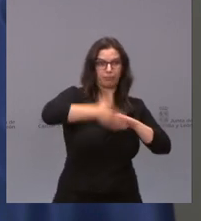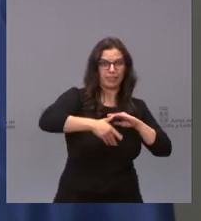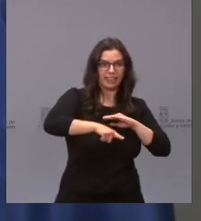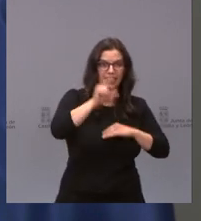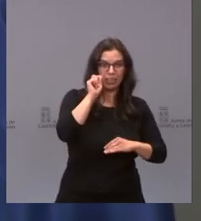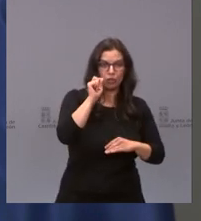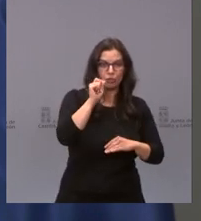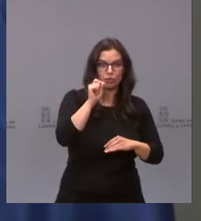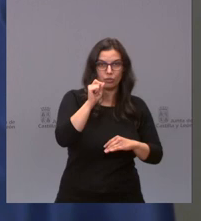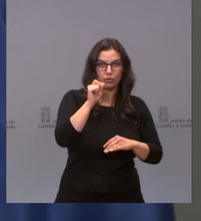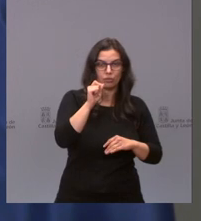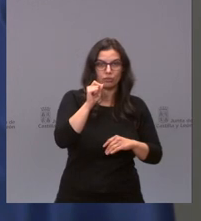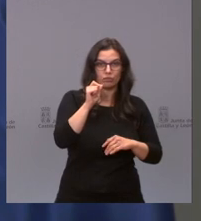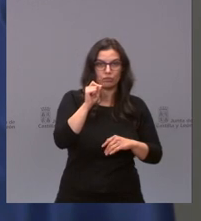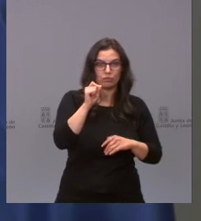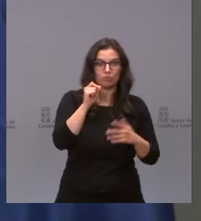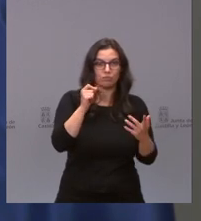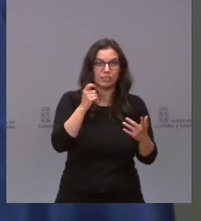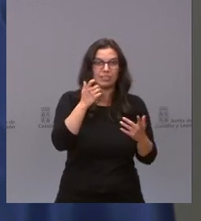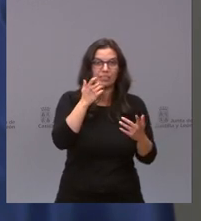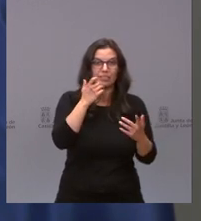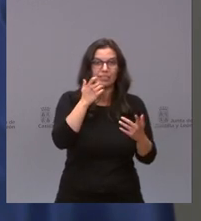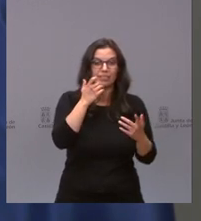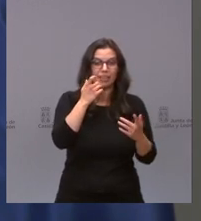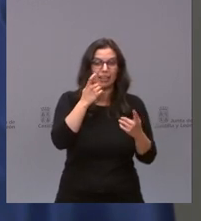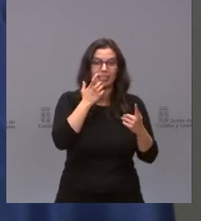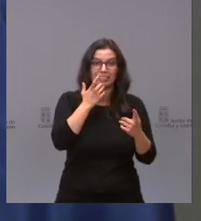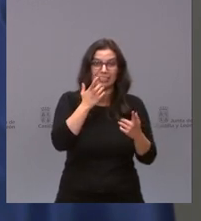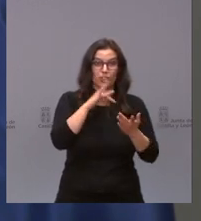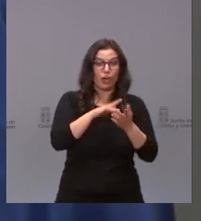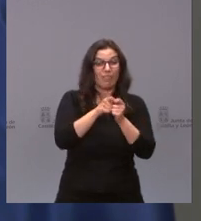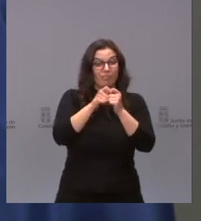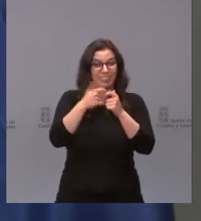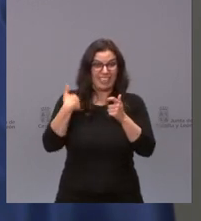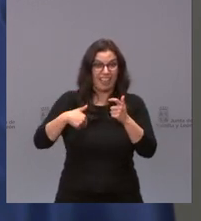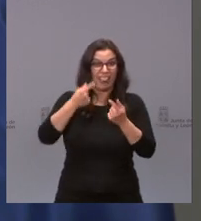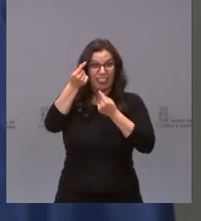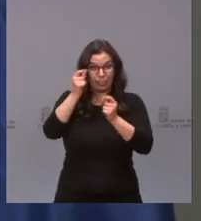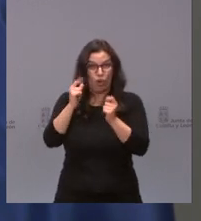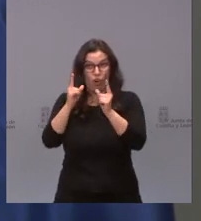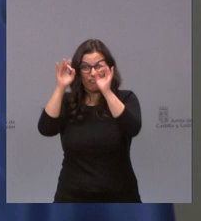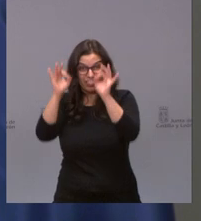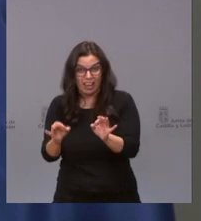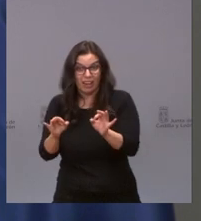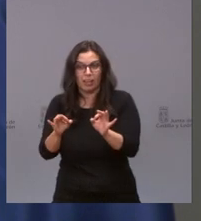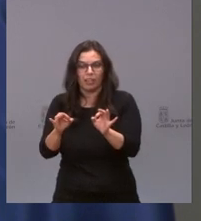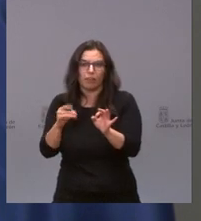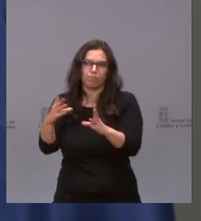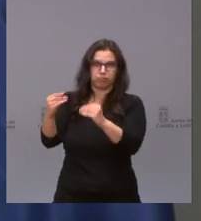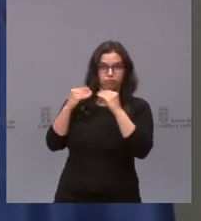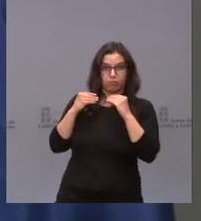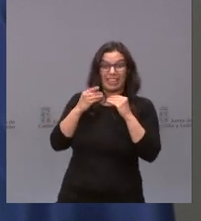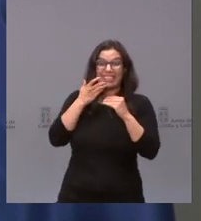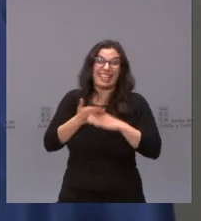cuando ya ha subido la incidencia cuando está subiendo la incidencia no le digo tomarlas una semana antes no le digo tomarlas una semana antes